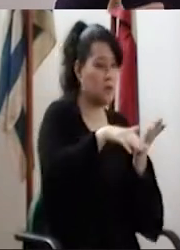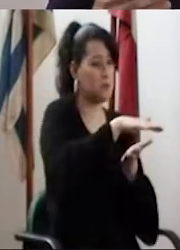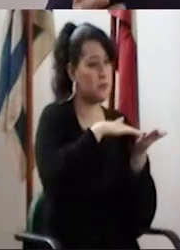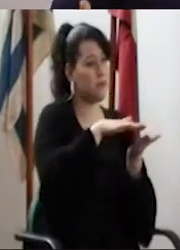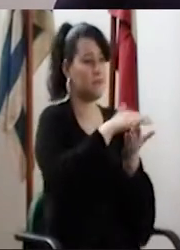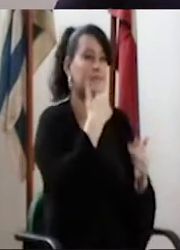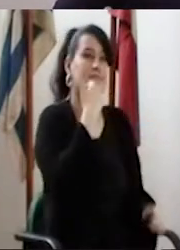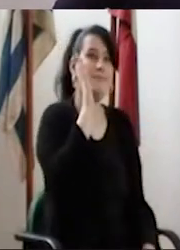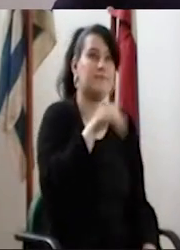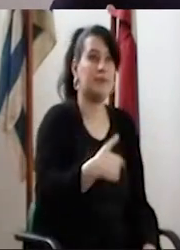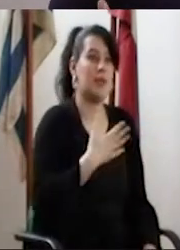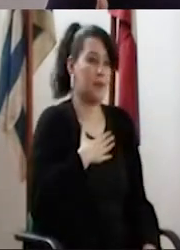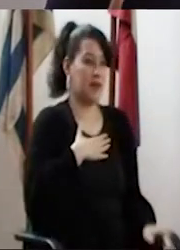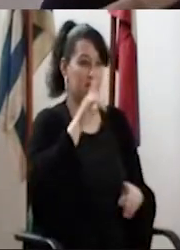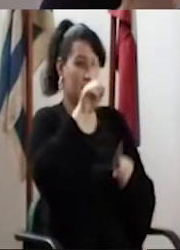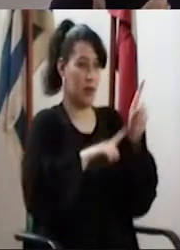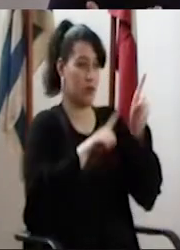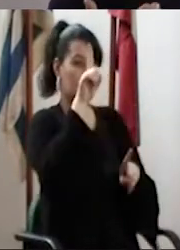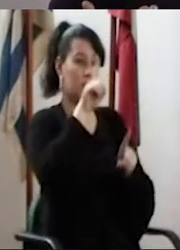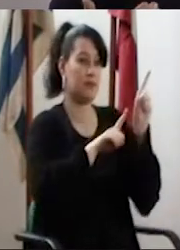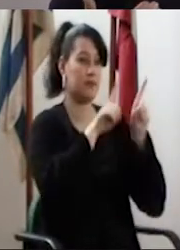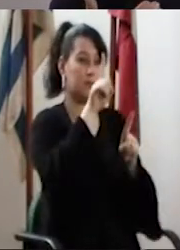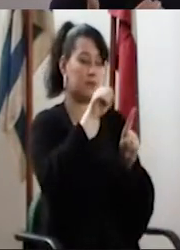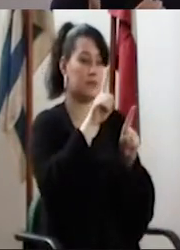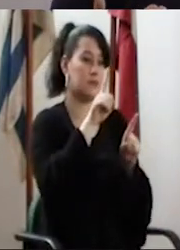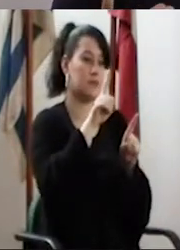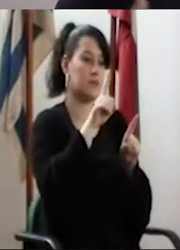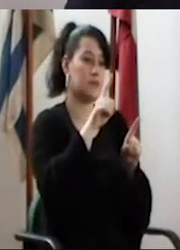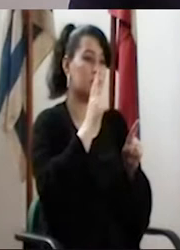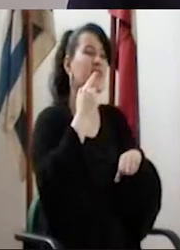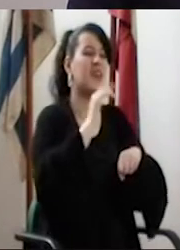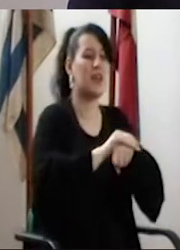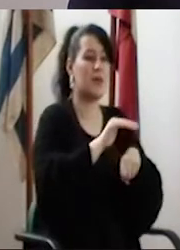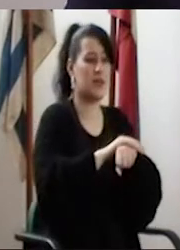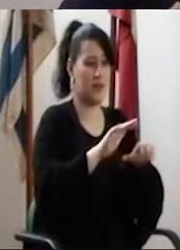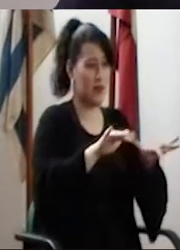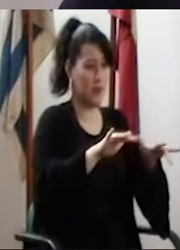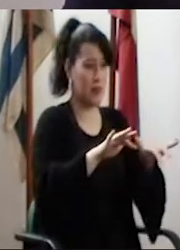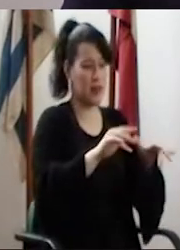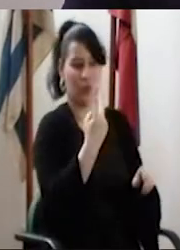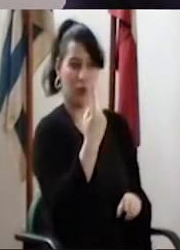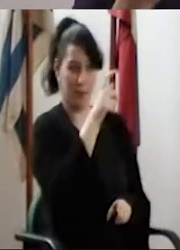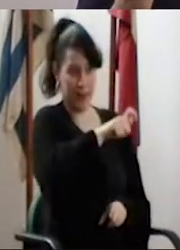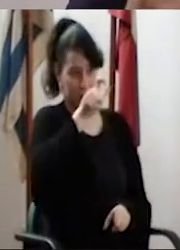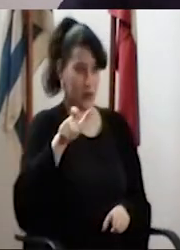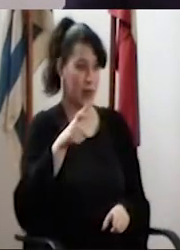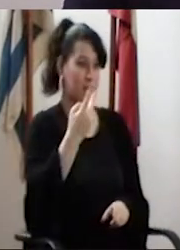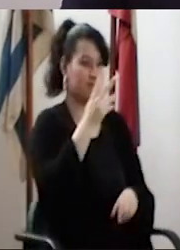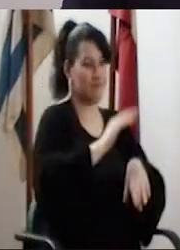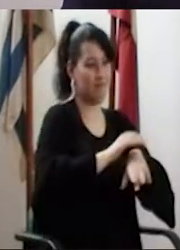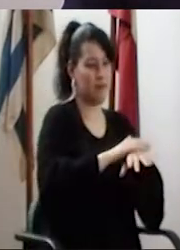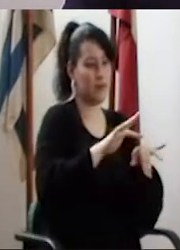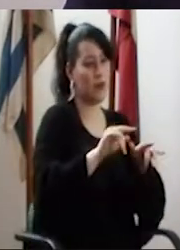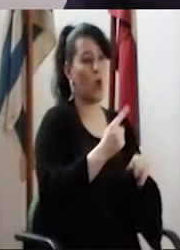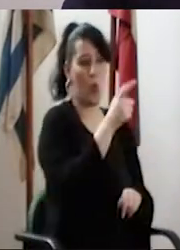Pero puede haber otras situaciones. No sé, al menos en mi facultad, por ejemplo, es responsable de informática. Bueno, son dos,